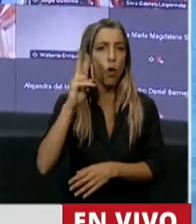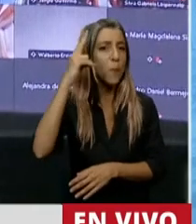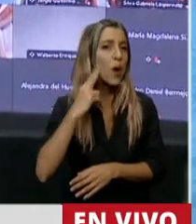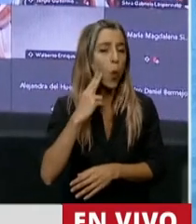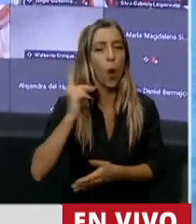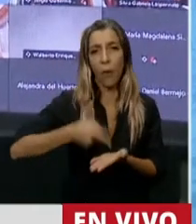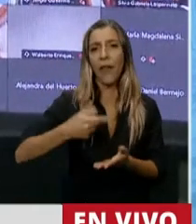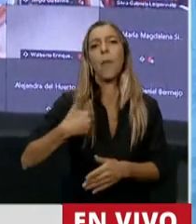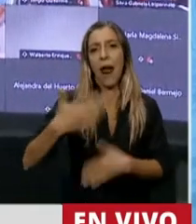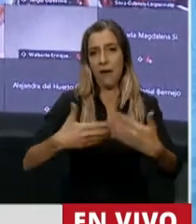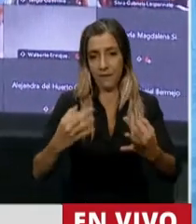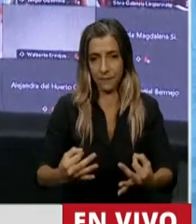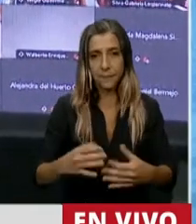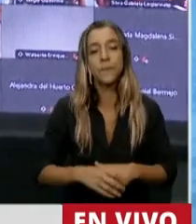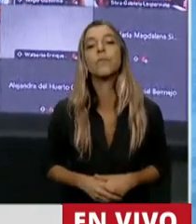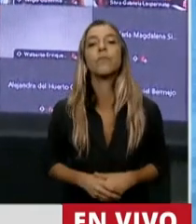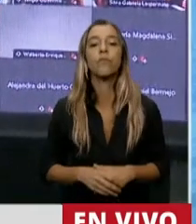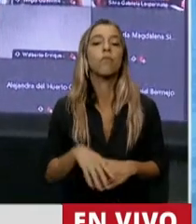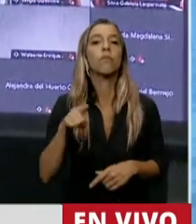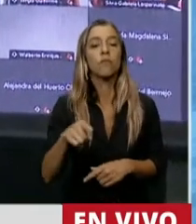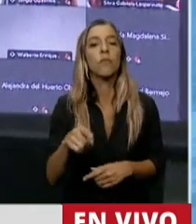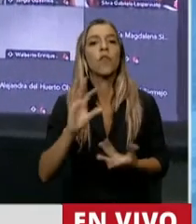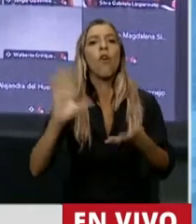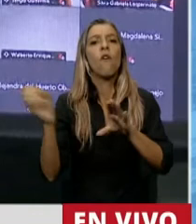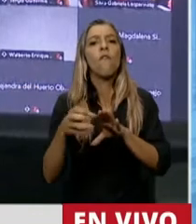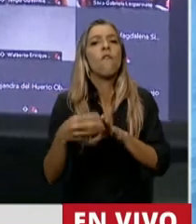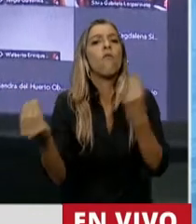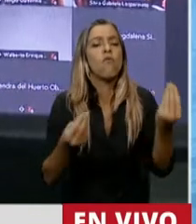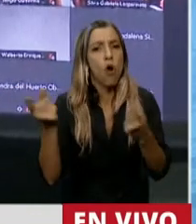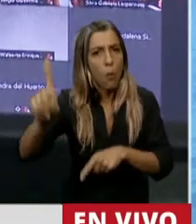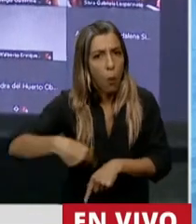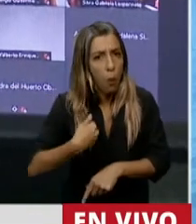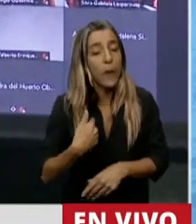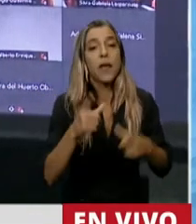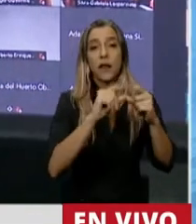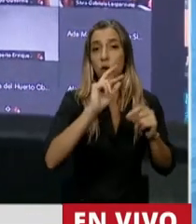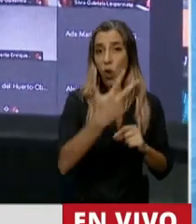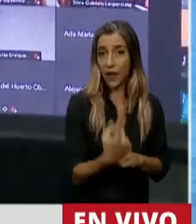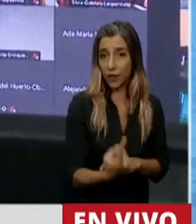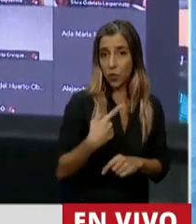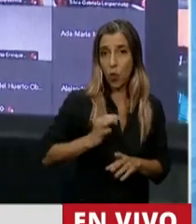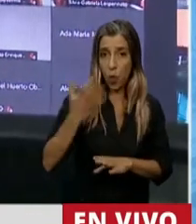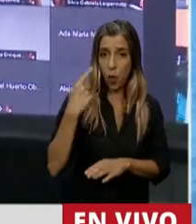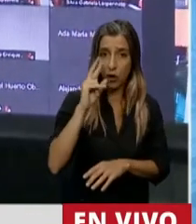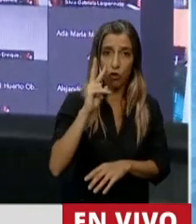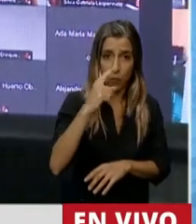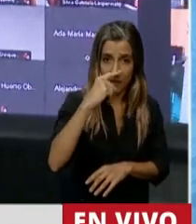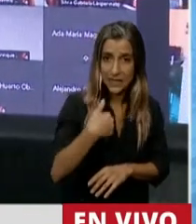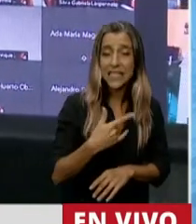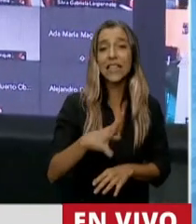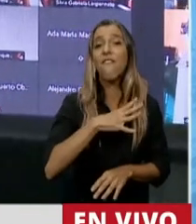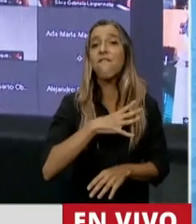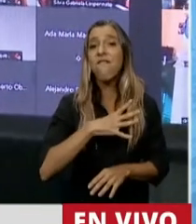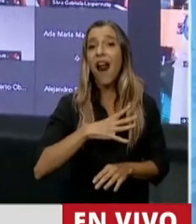El fondo, la manera en que se crea el fondo, el artículo 31 de esa ley aprobada en el 2007 no está reglamentado,